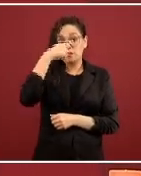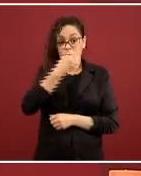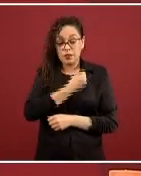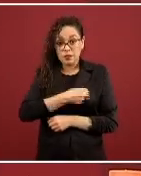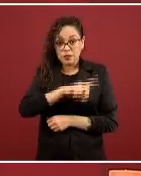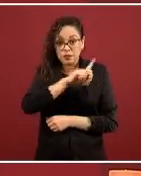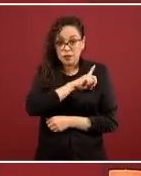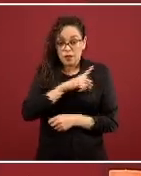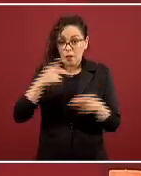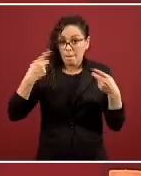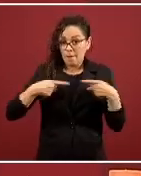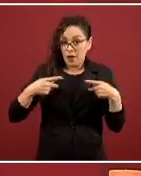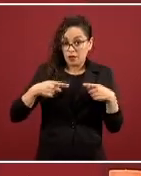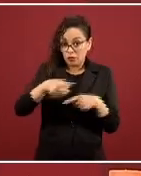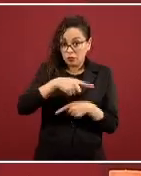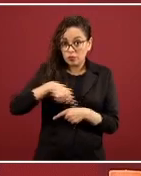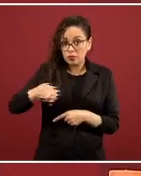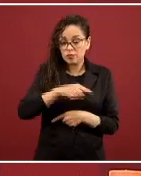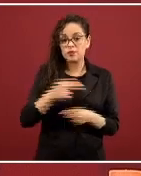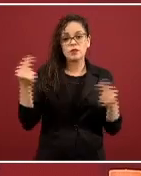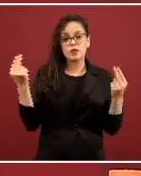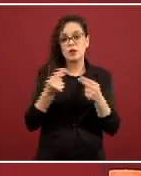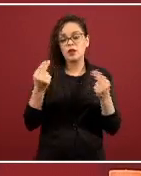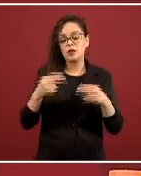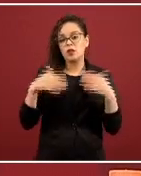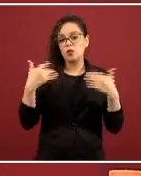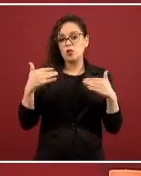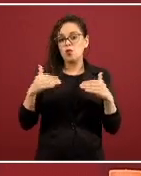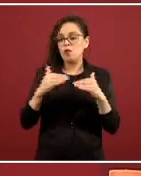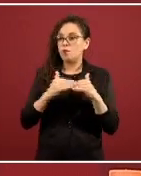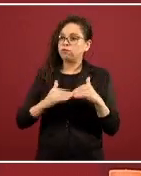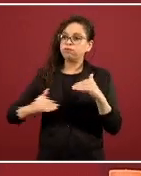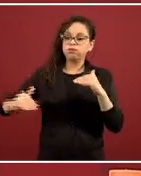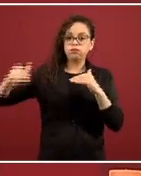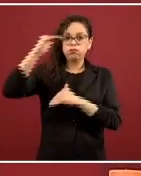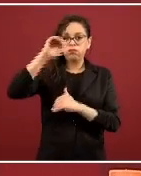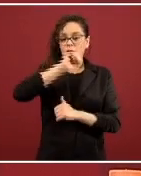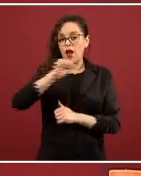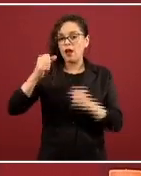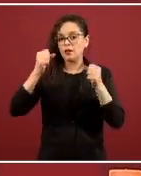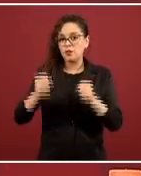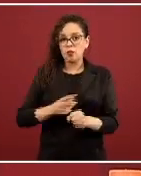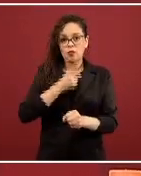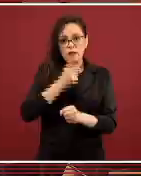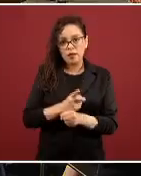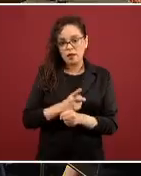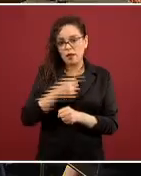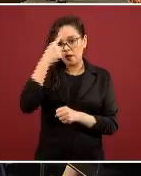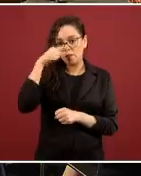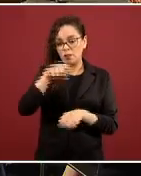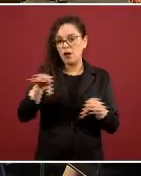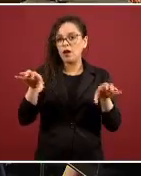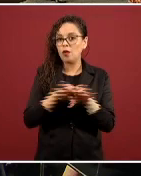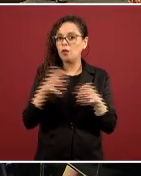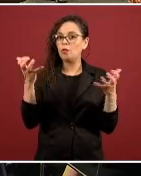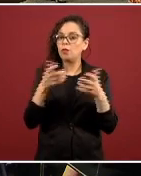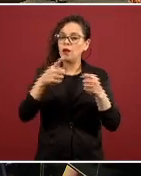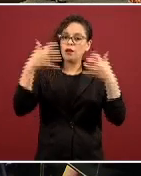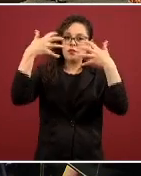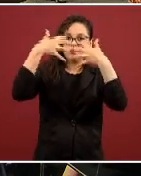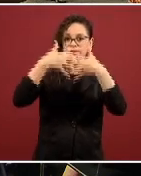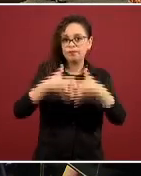humano, requieren los más altos estándares, tanto de seguridad industrial en el proceso de fabricación, como de